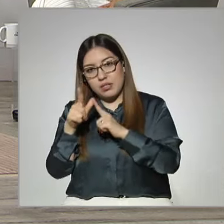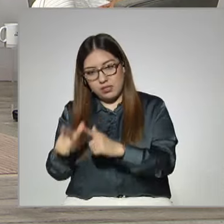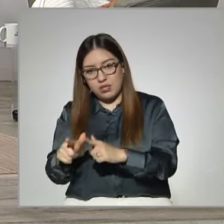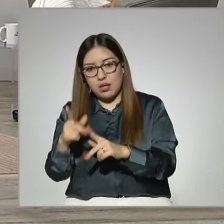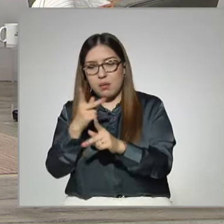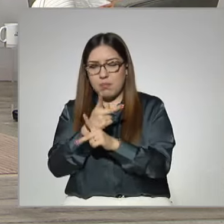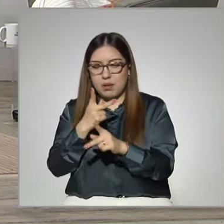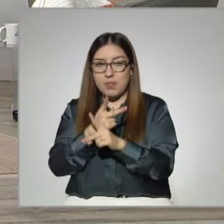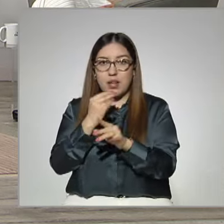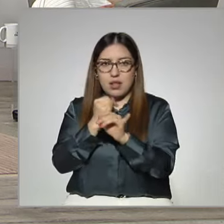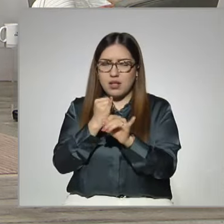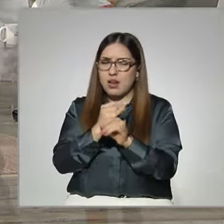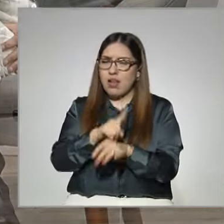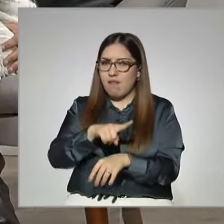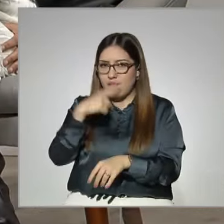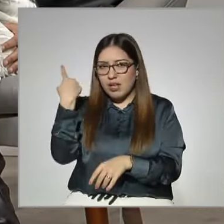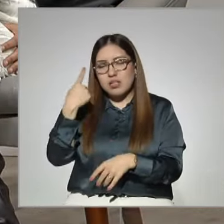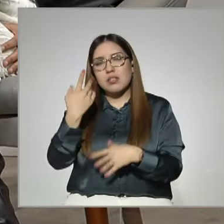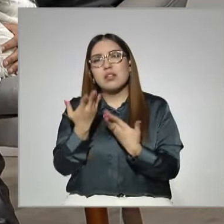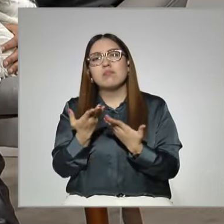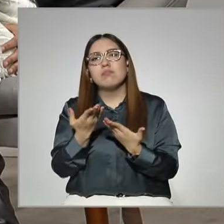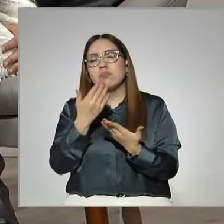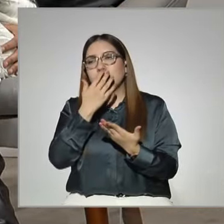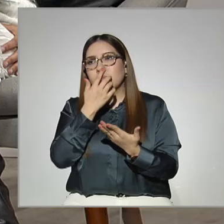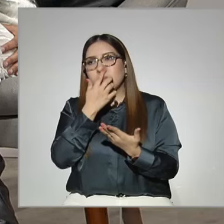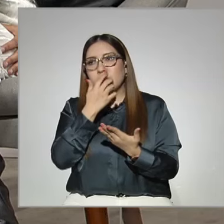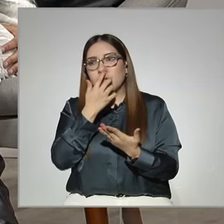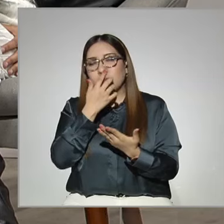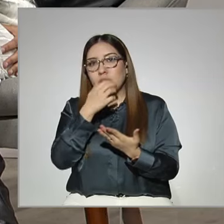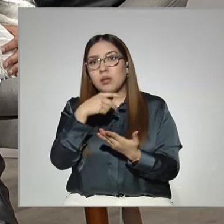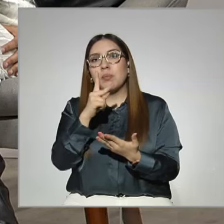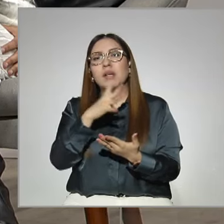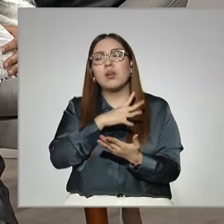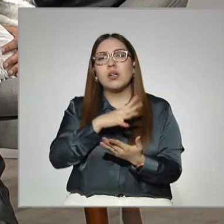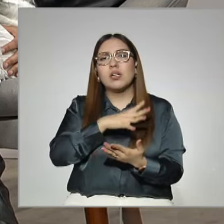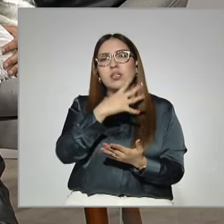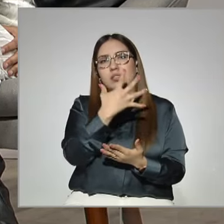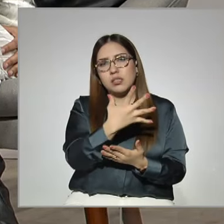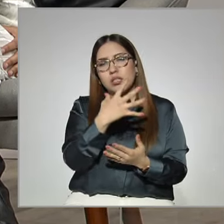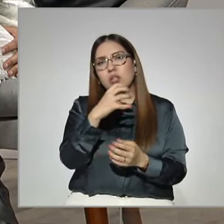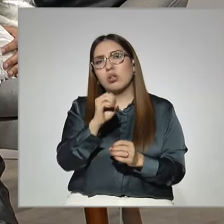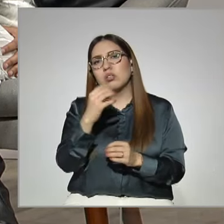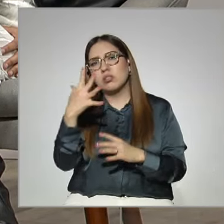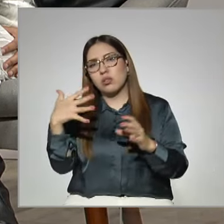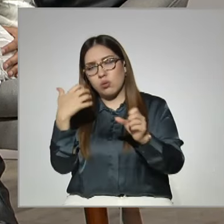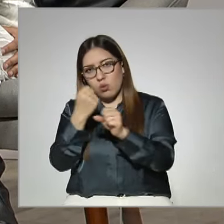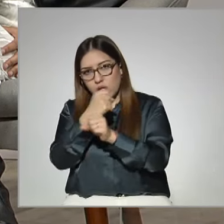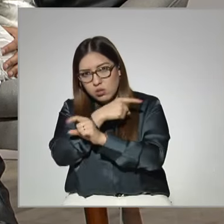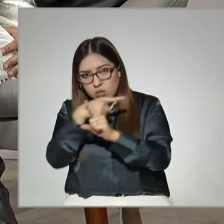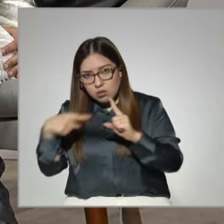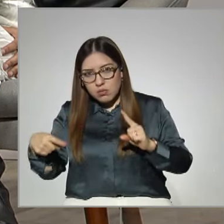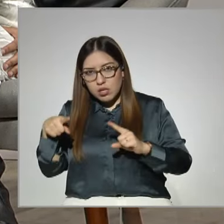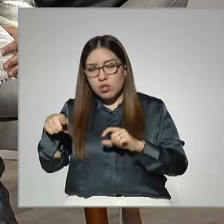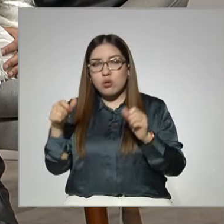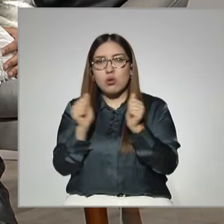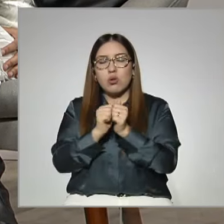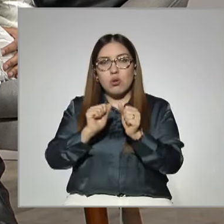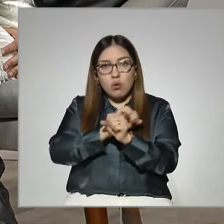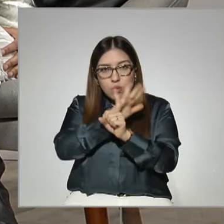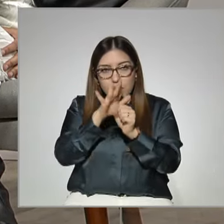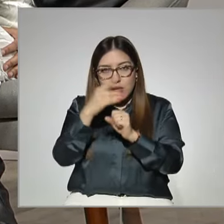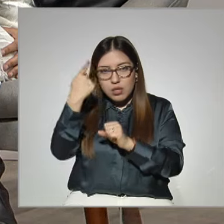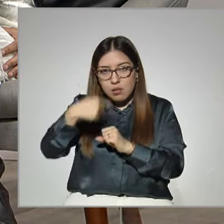Prepenlinea es muy flexible, pero por ejemplo tenemos, por normatividad, hasta cinco años o cinco años y medio con la pandemia, para poder concluir el